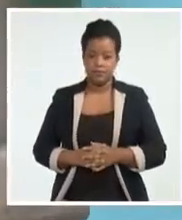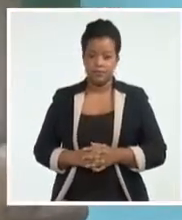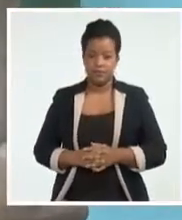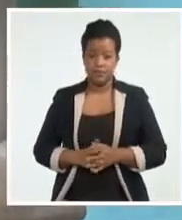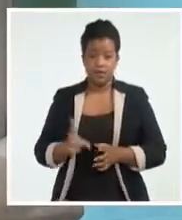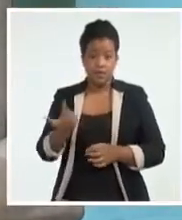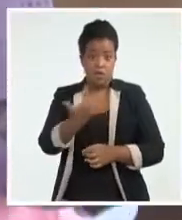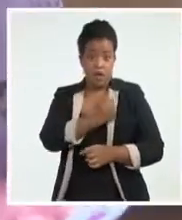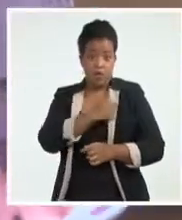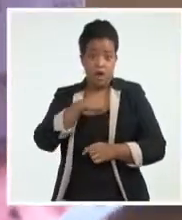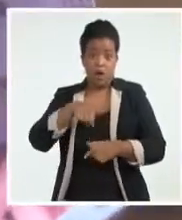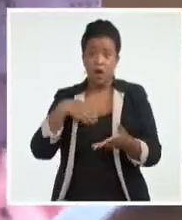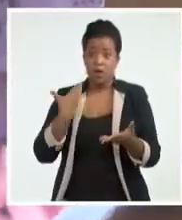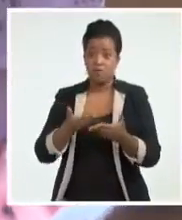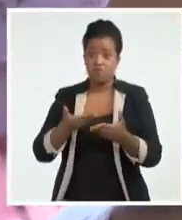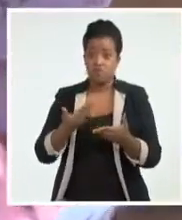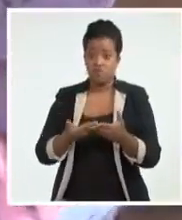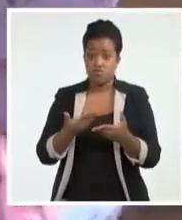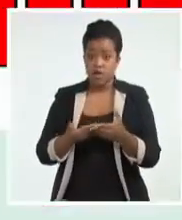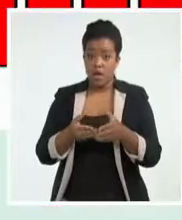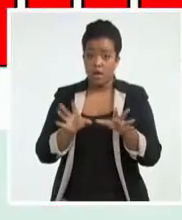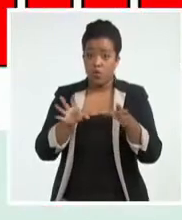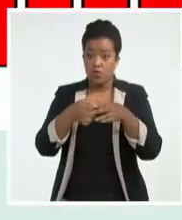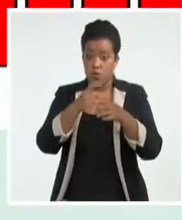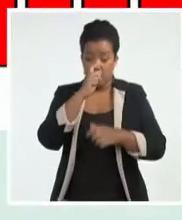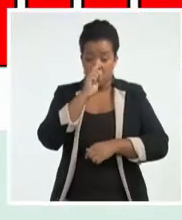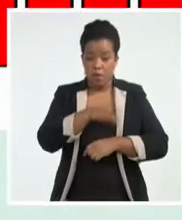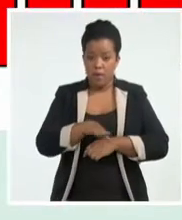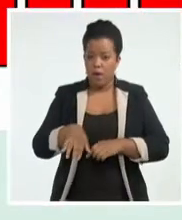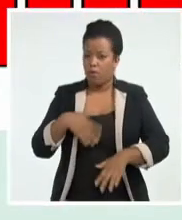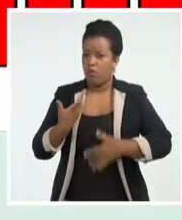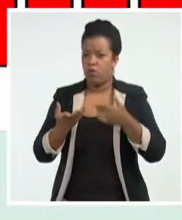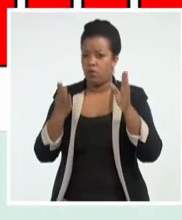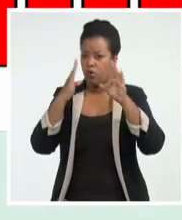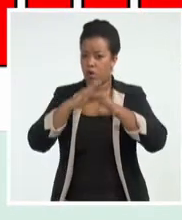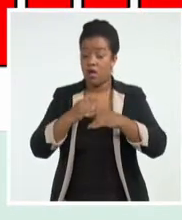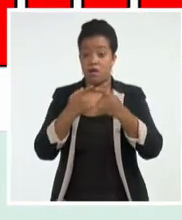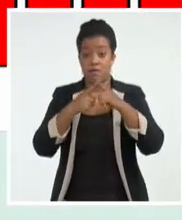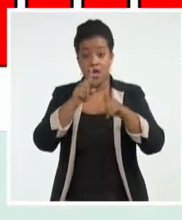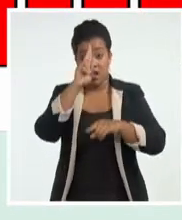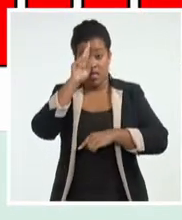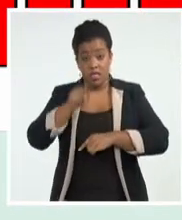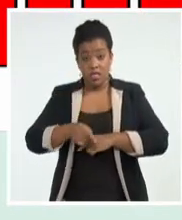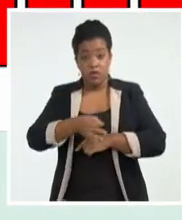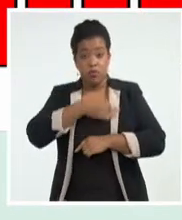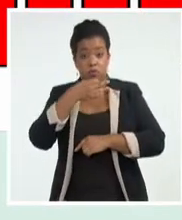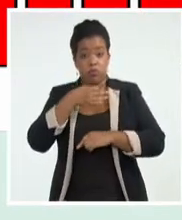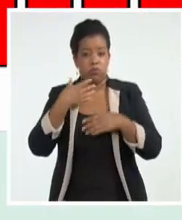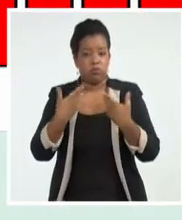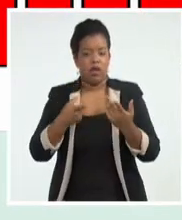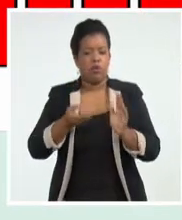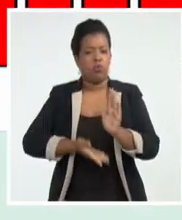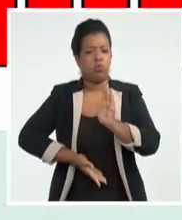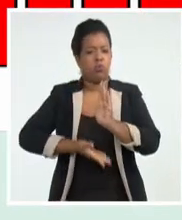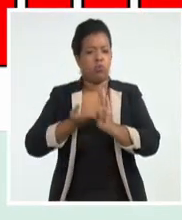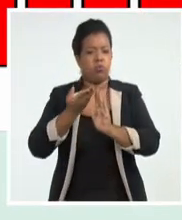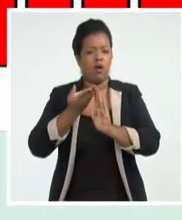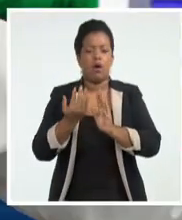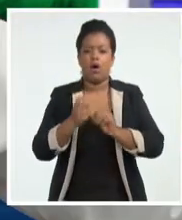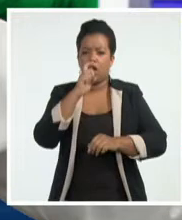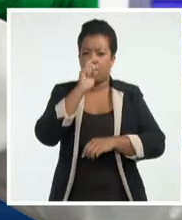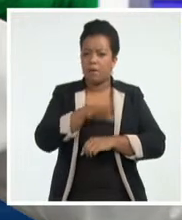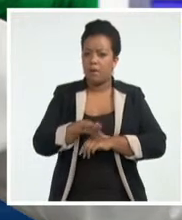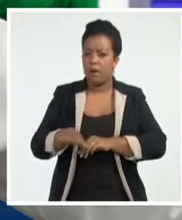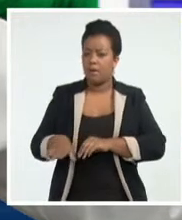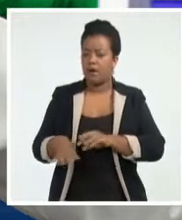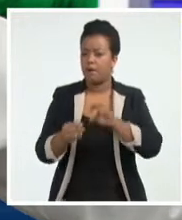vacunación en edades pediátricas no presenta contratiempos, los especialistas alertan sobre la elevada incidencia del virus en ese grupo etario.